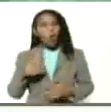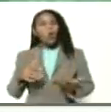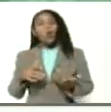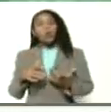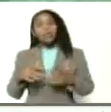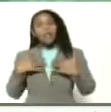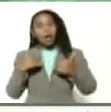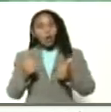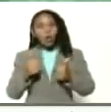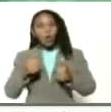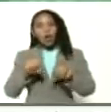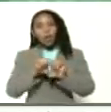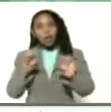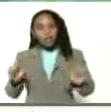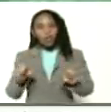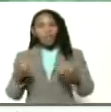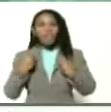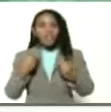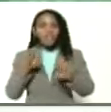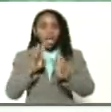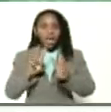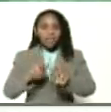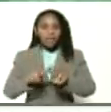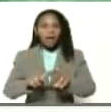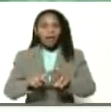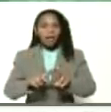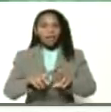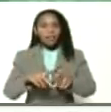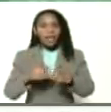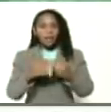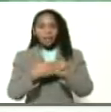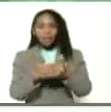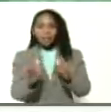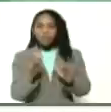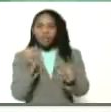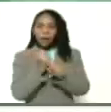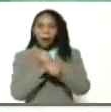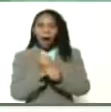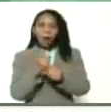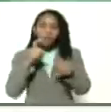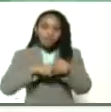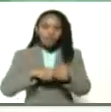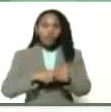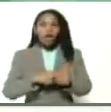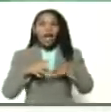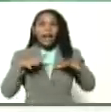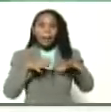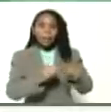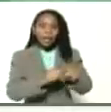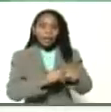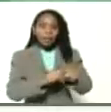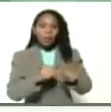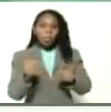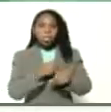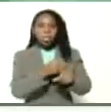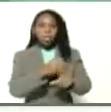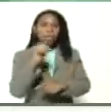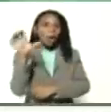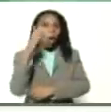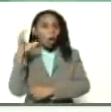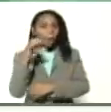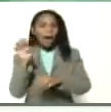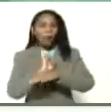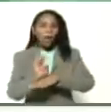pública, de vivienda, de ofertas de trabajo, todos los males del capitalismo salvaje de Colombia, Ecuador,